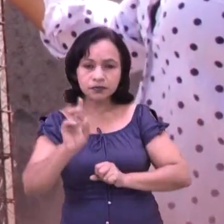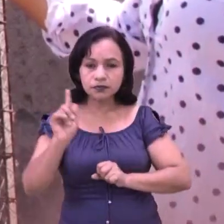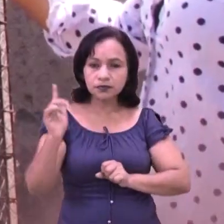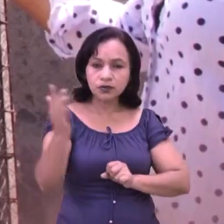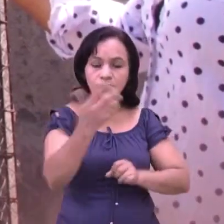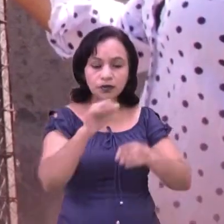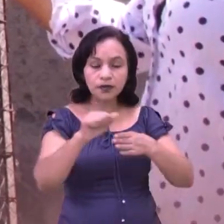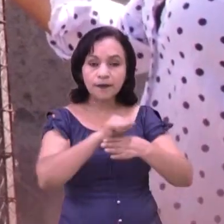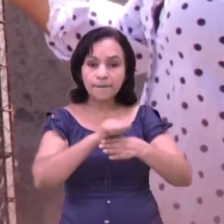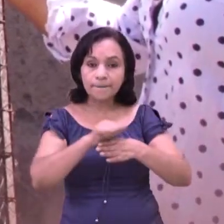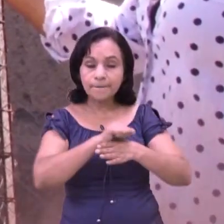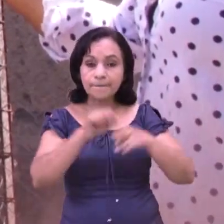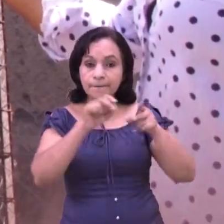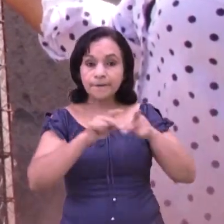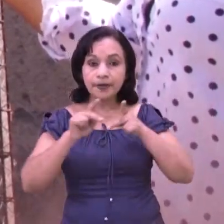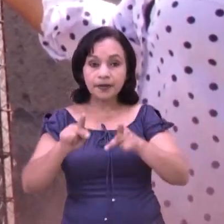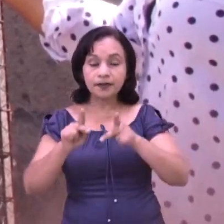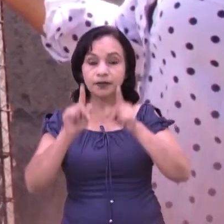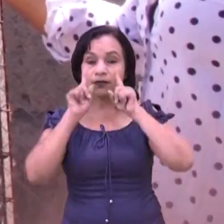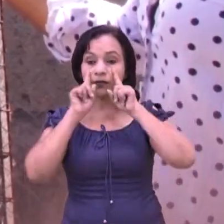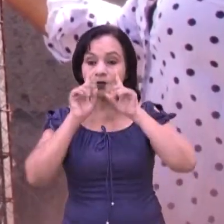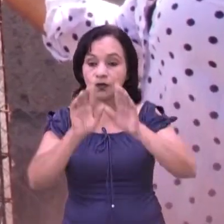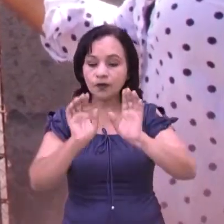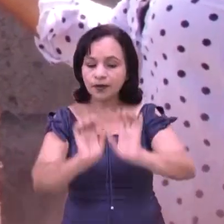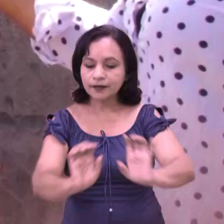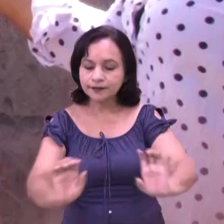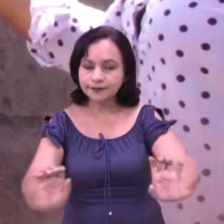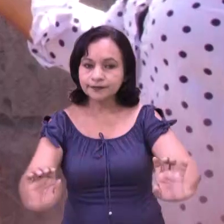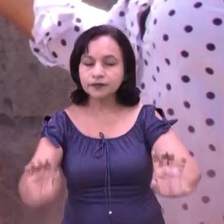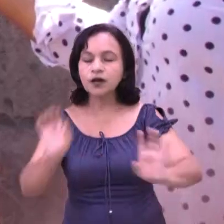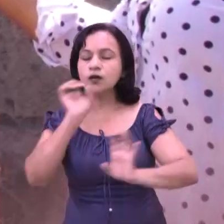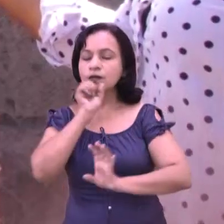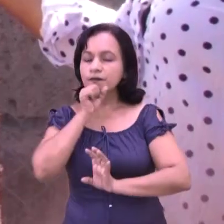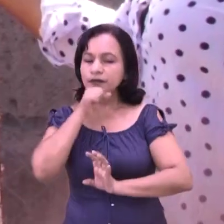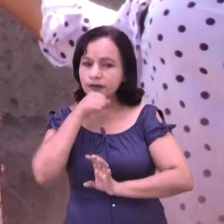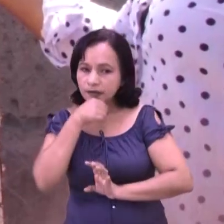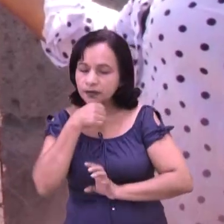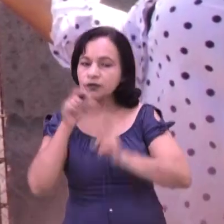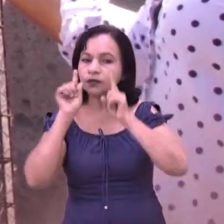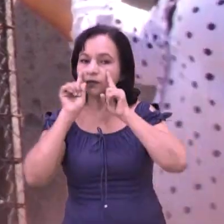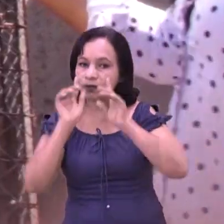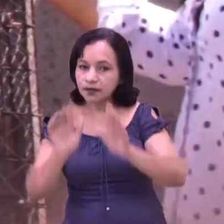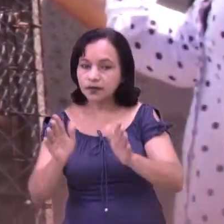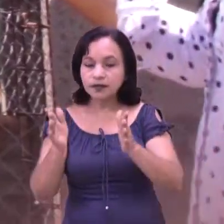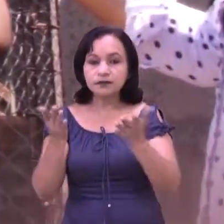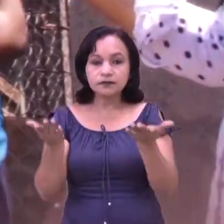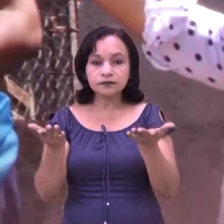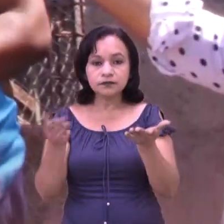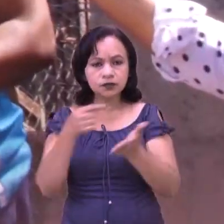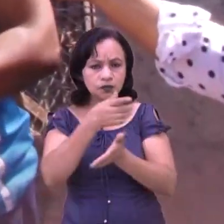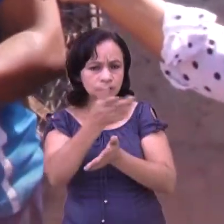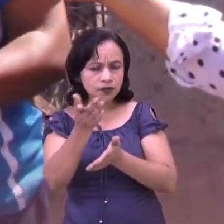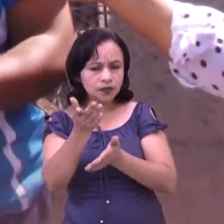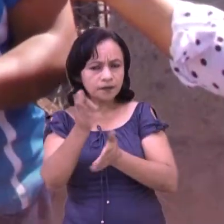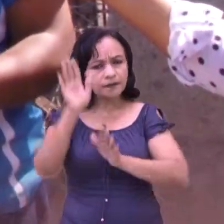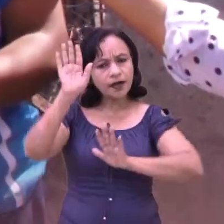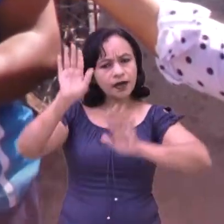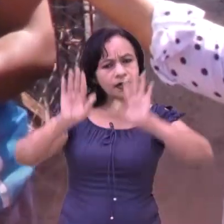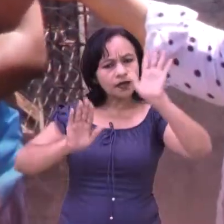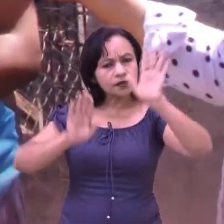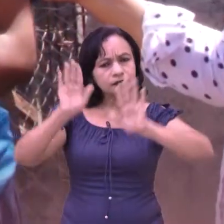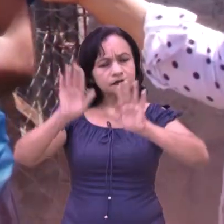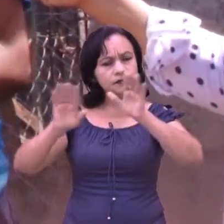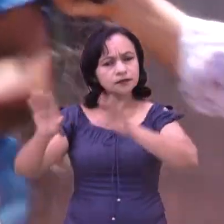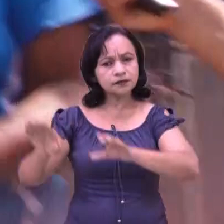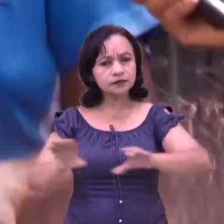practica ahí y proteger a los niños, sobre todo a los ancianos. ¿Se considera que participar en